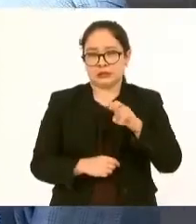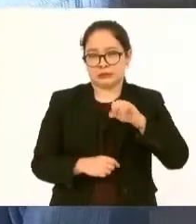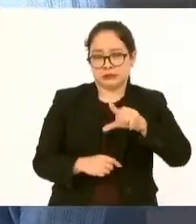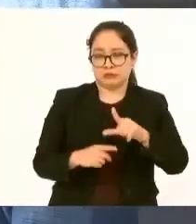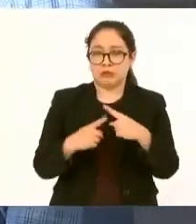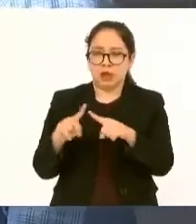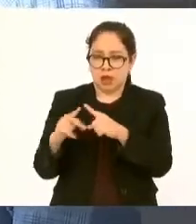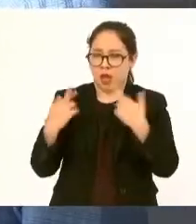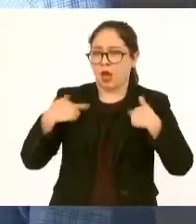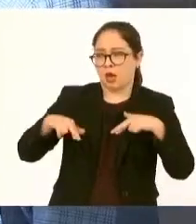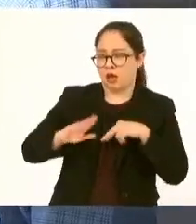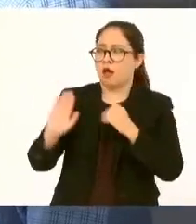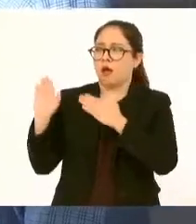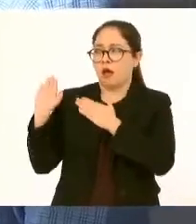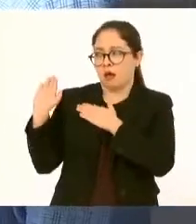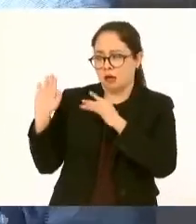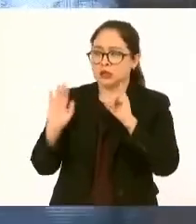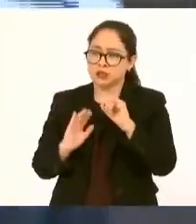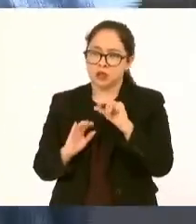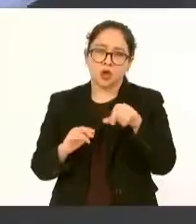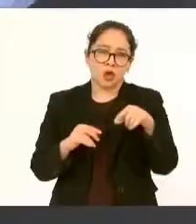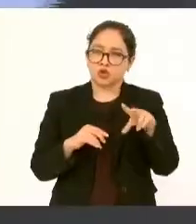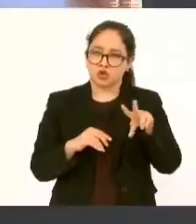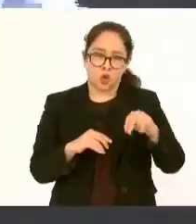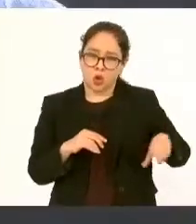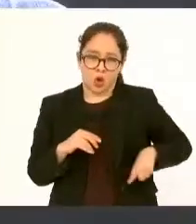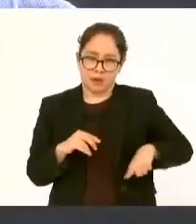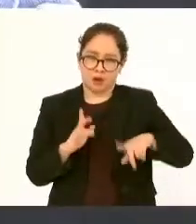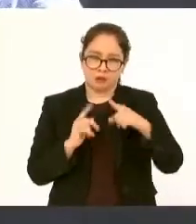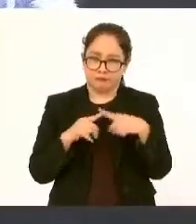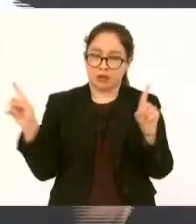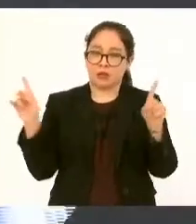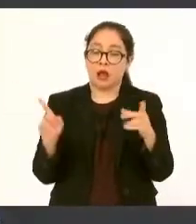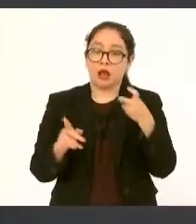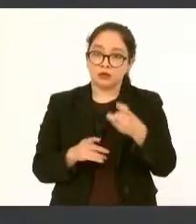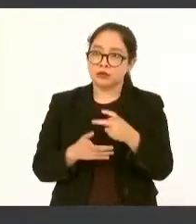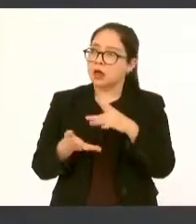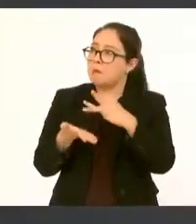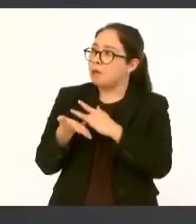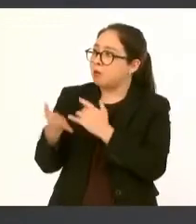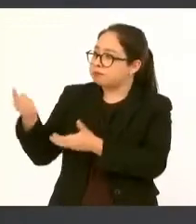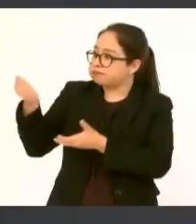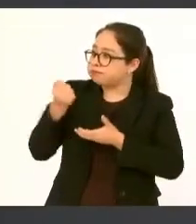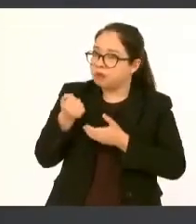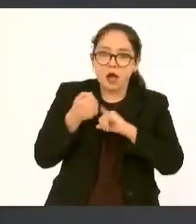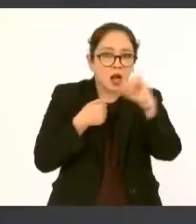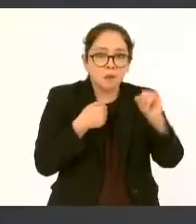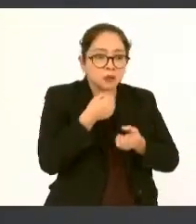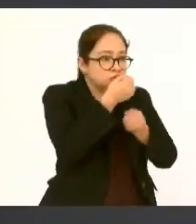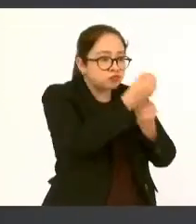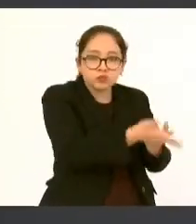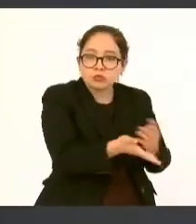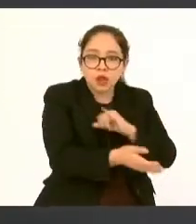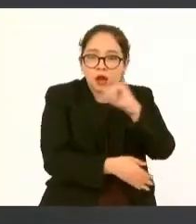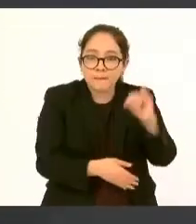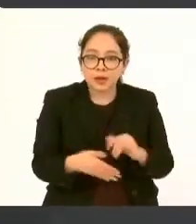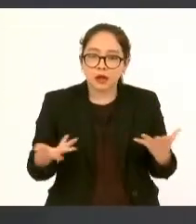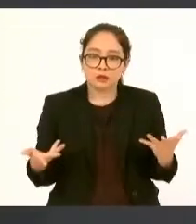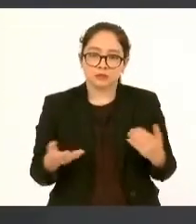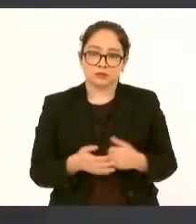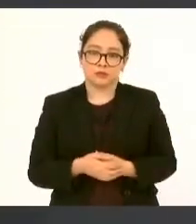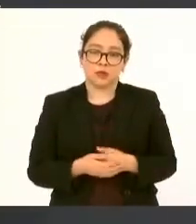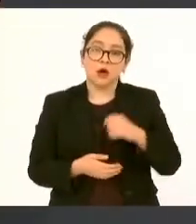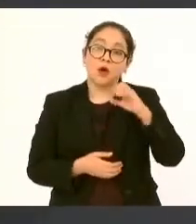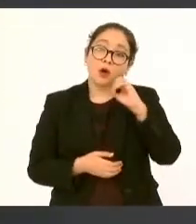a las organizaciones no gubernamentales y no llegaba el apoyo abajo o llegaba